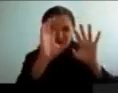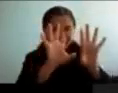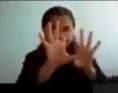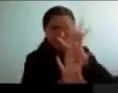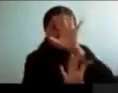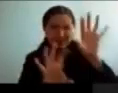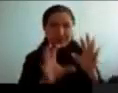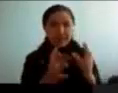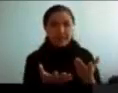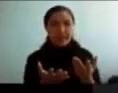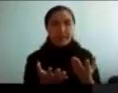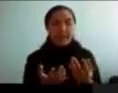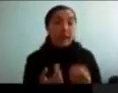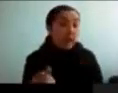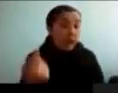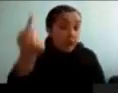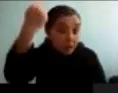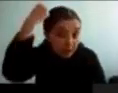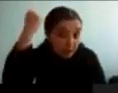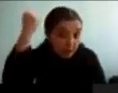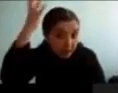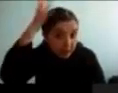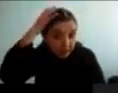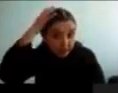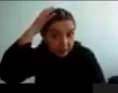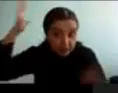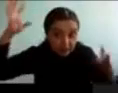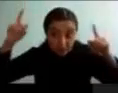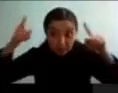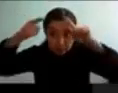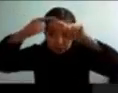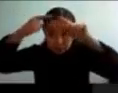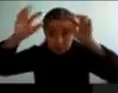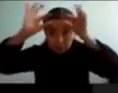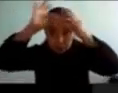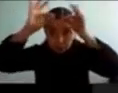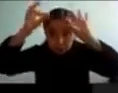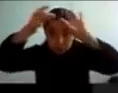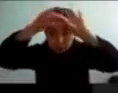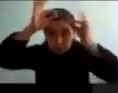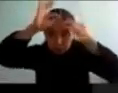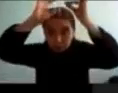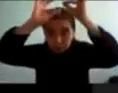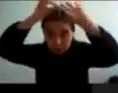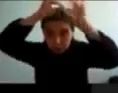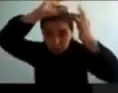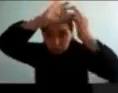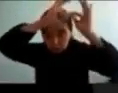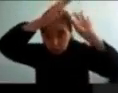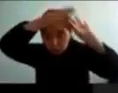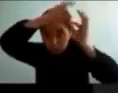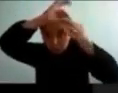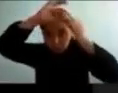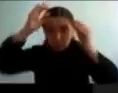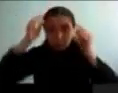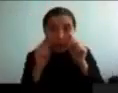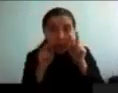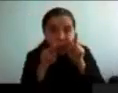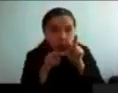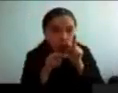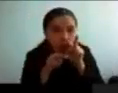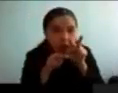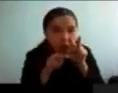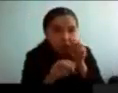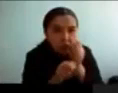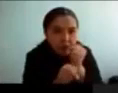regiones parietales, en las cuales, hay una activación sostenida, de la actividad neuronal, durante todo el procesamiento. Entonces, yo estoy inmerso en una tarea, son